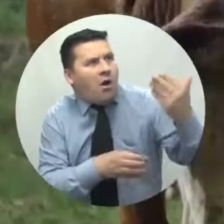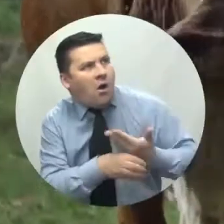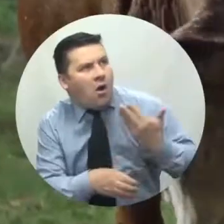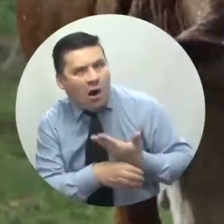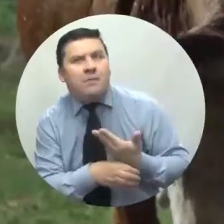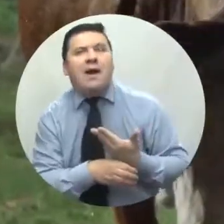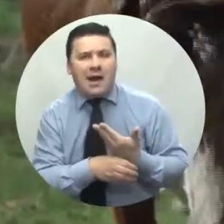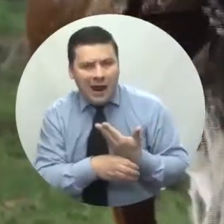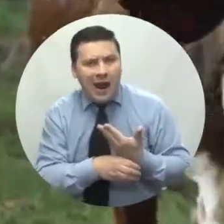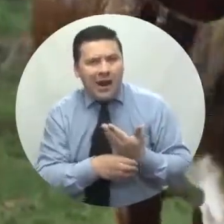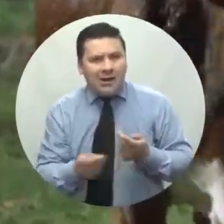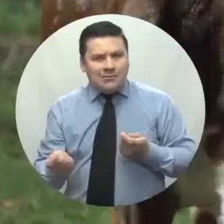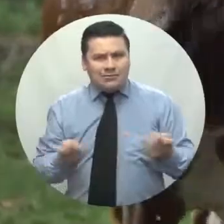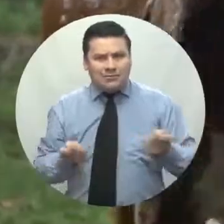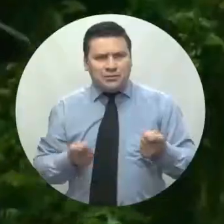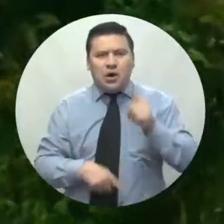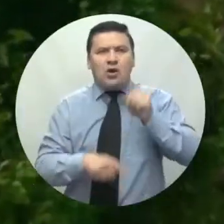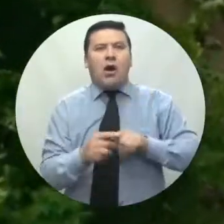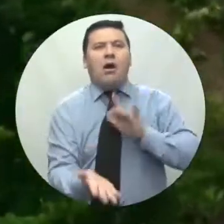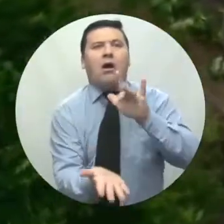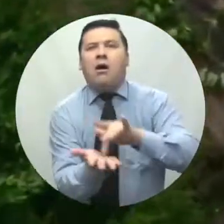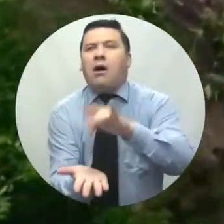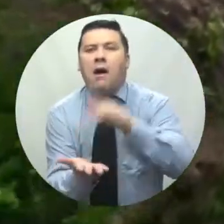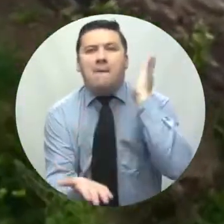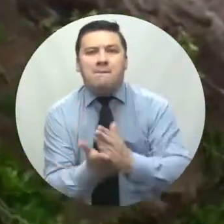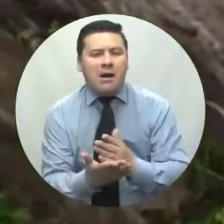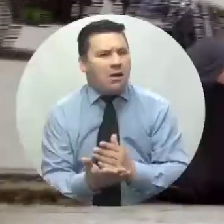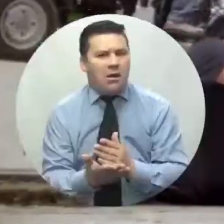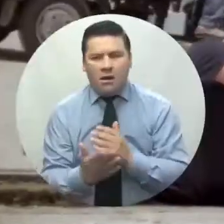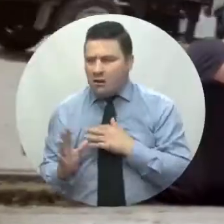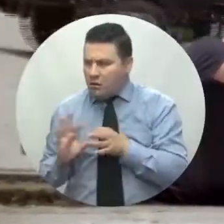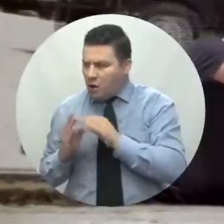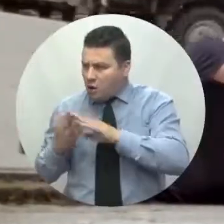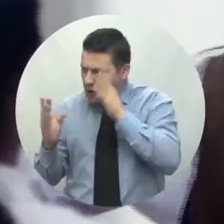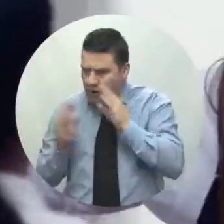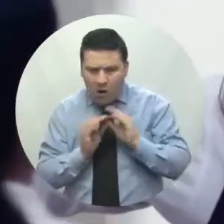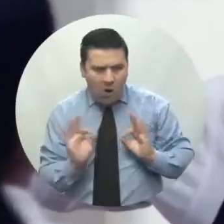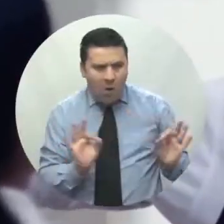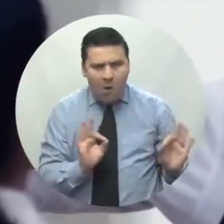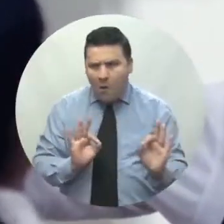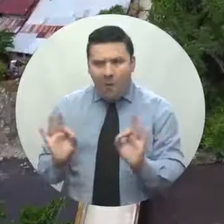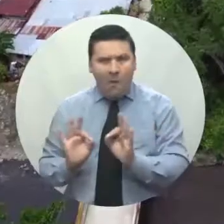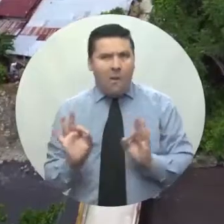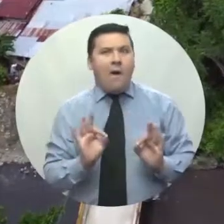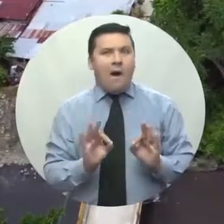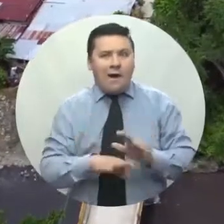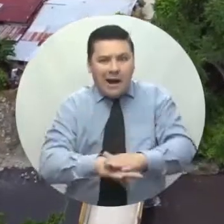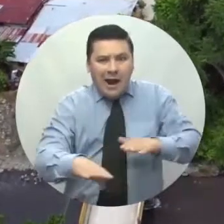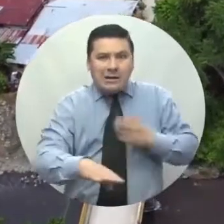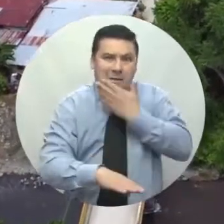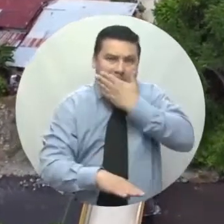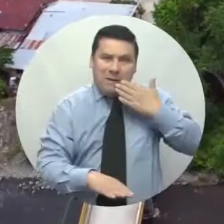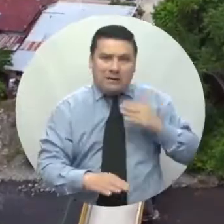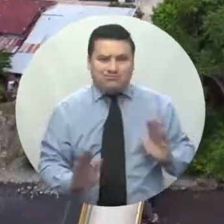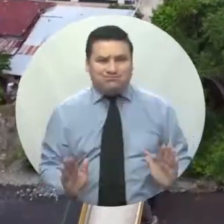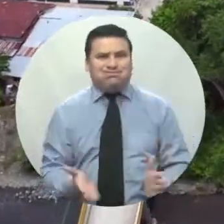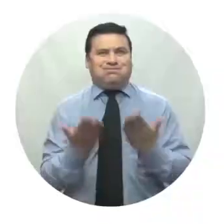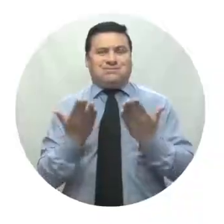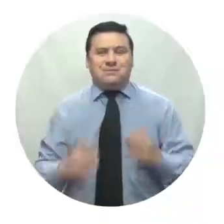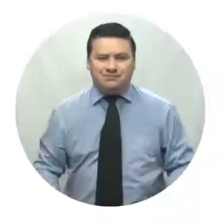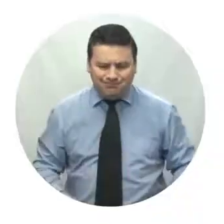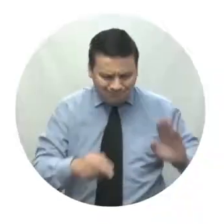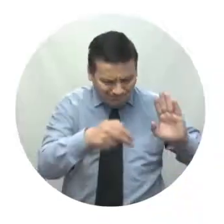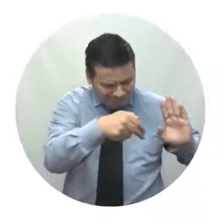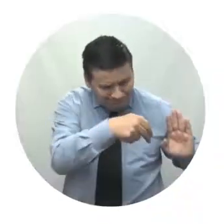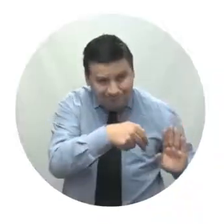las recomendaciones. Asegúrate. No te expongas. Organízate con tu comunidad. La prevención es